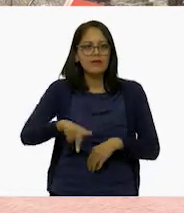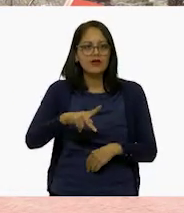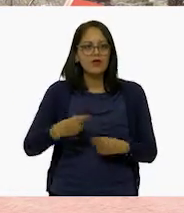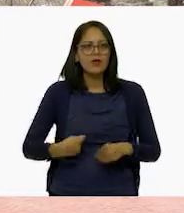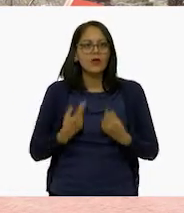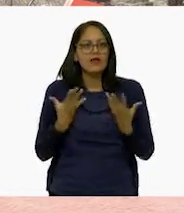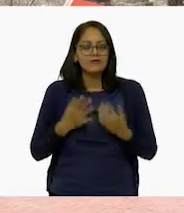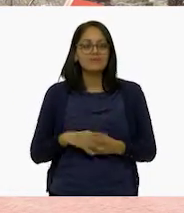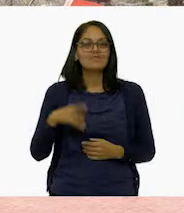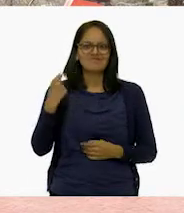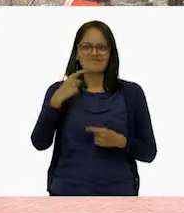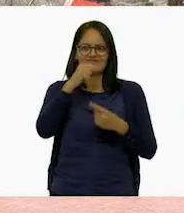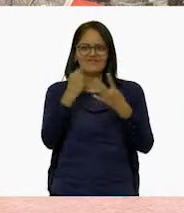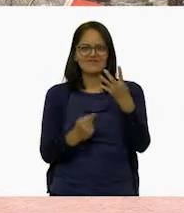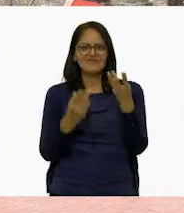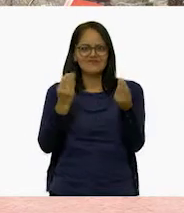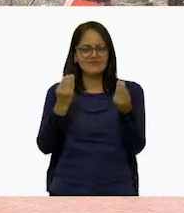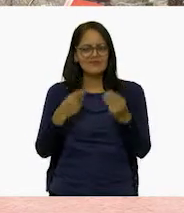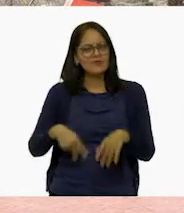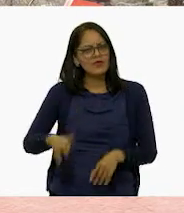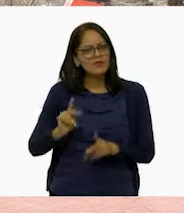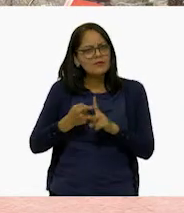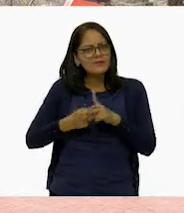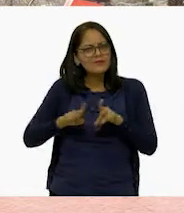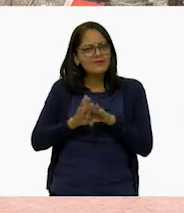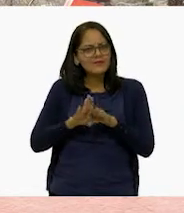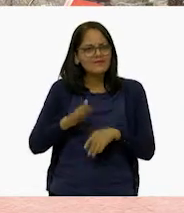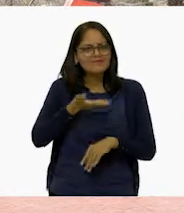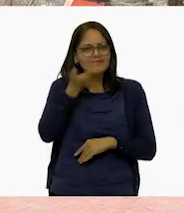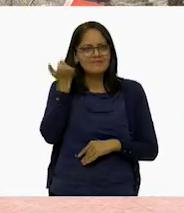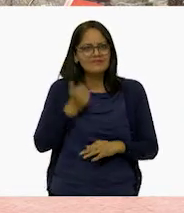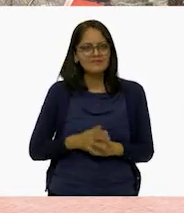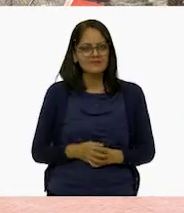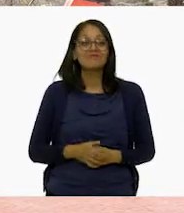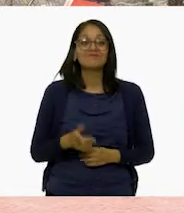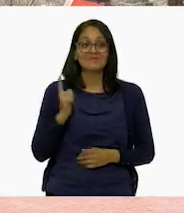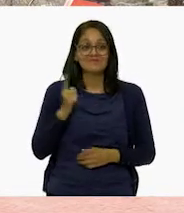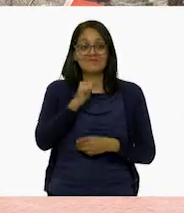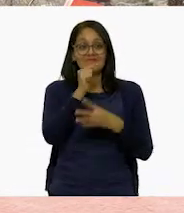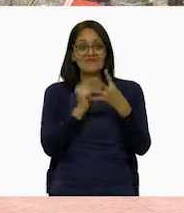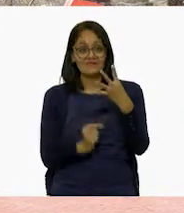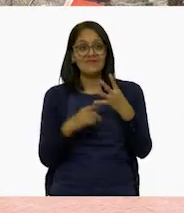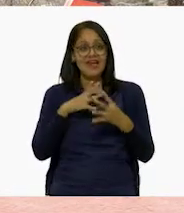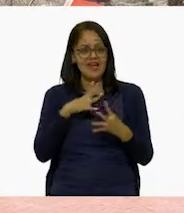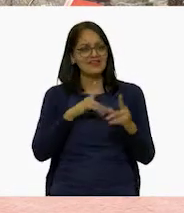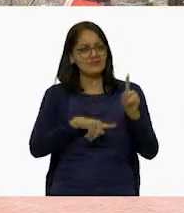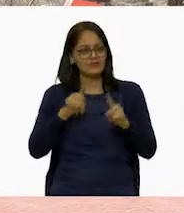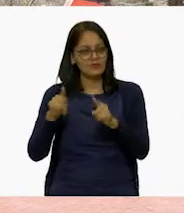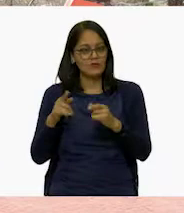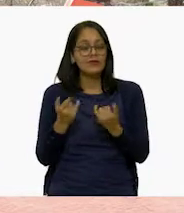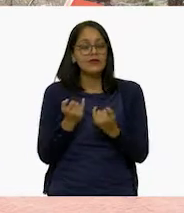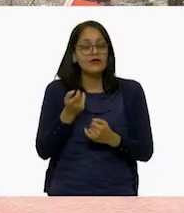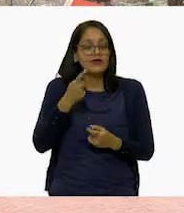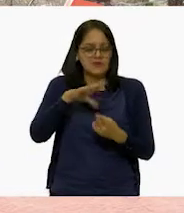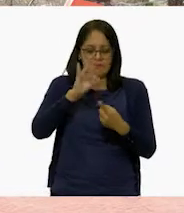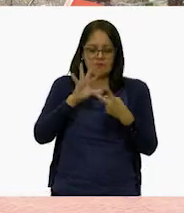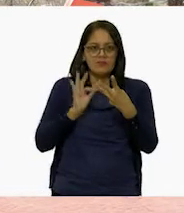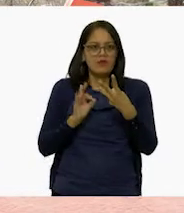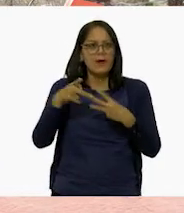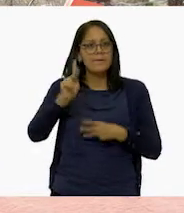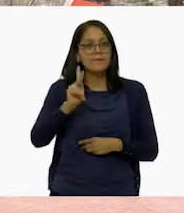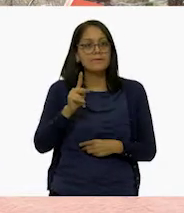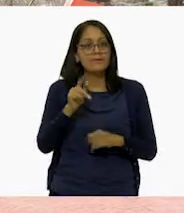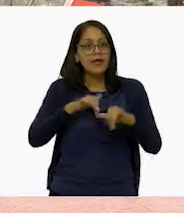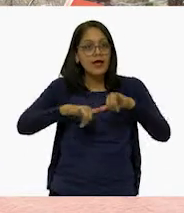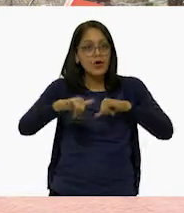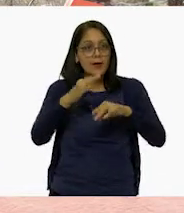muchas cosas. Pero no sabría por dónde empezar. Sí, sí. Son muchas variables por considerar. Pero la geografía